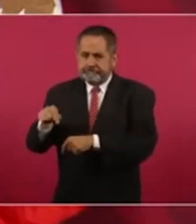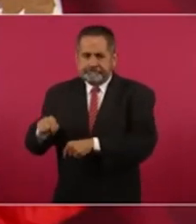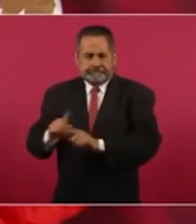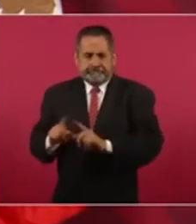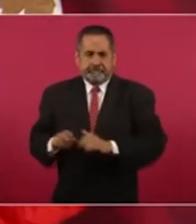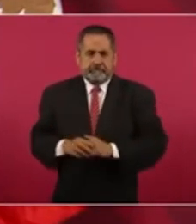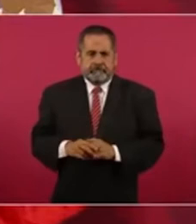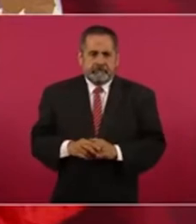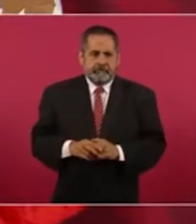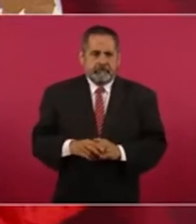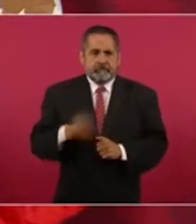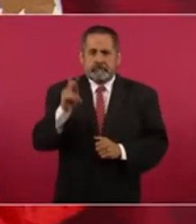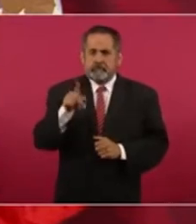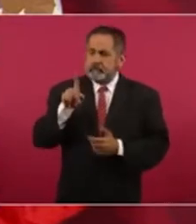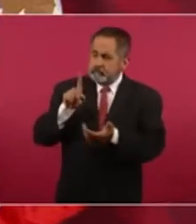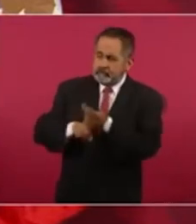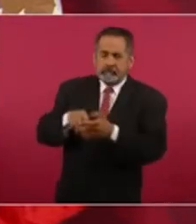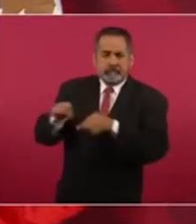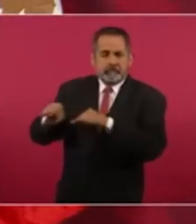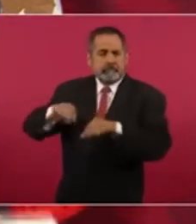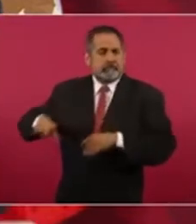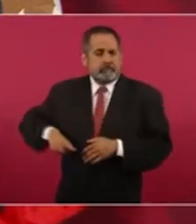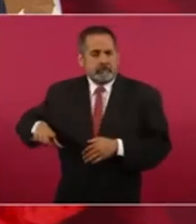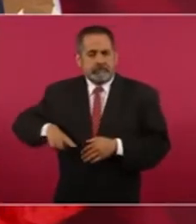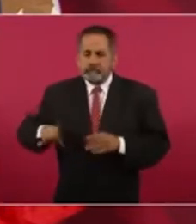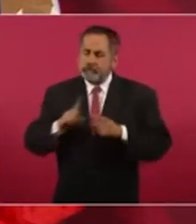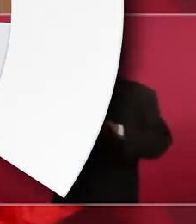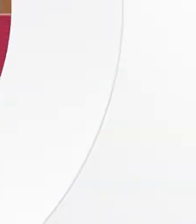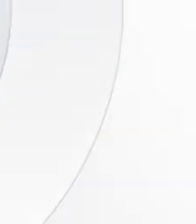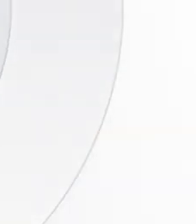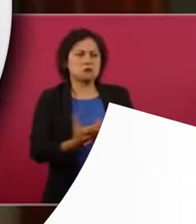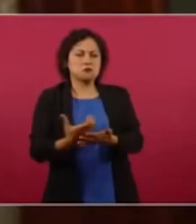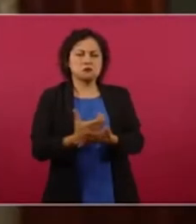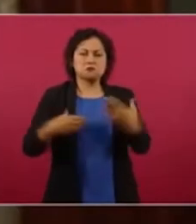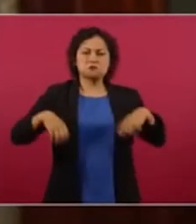pero el servicio público es otra cosa